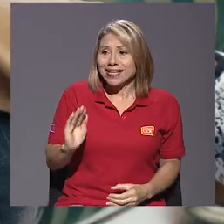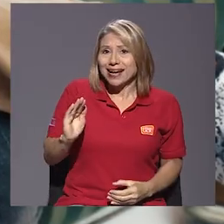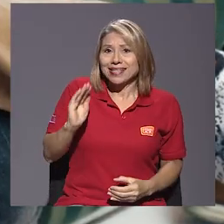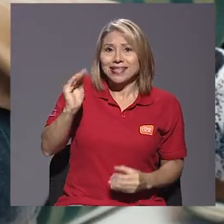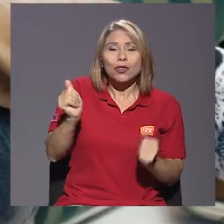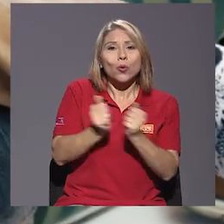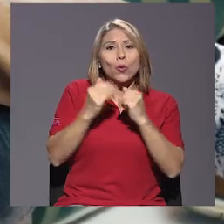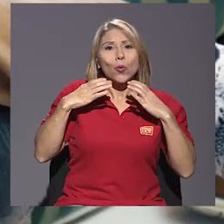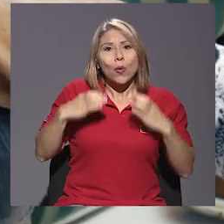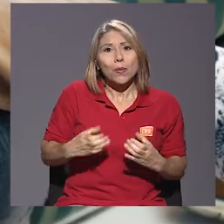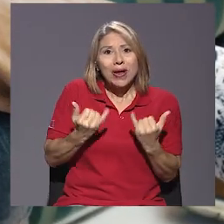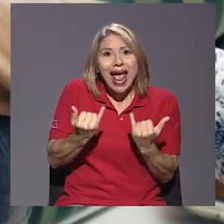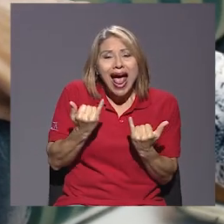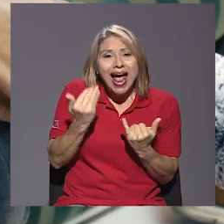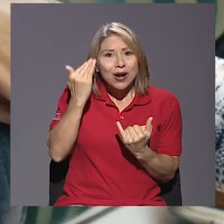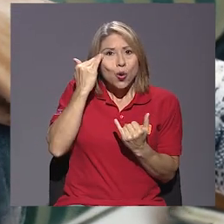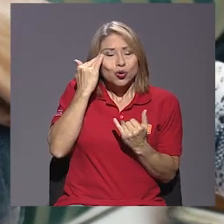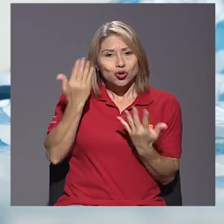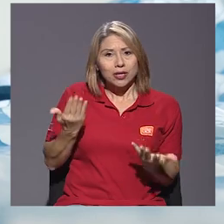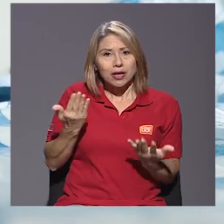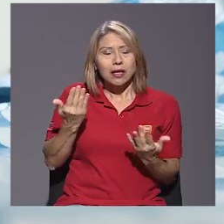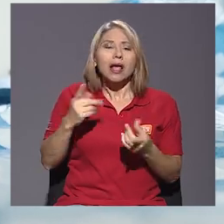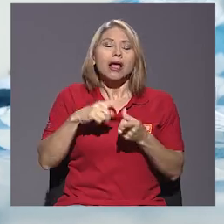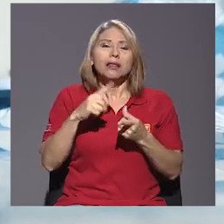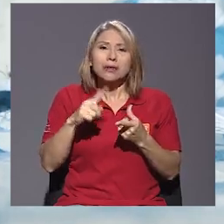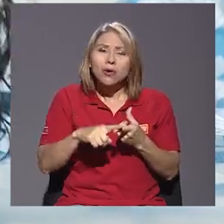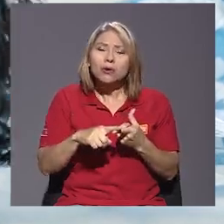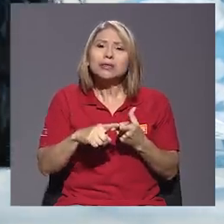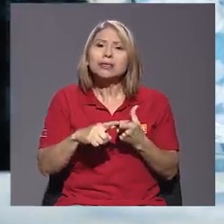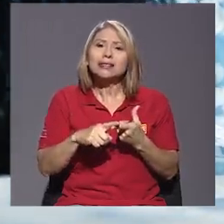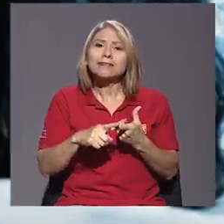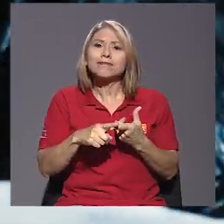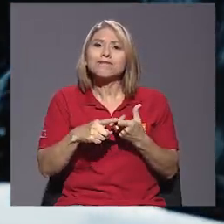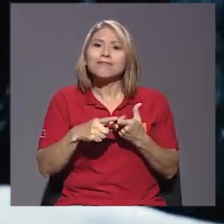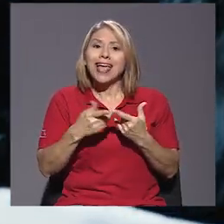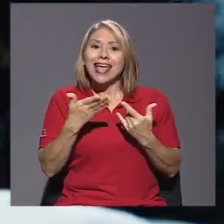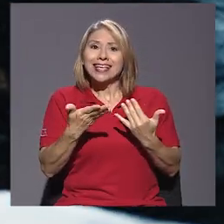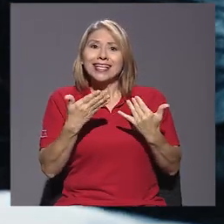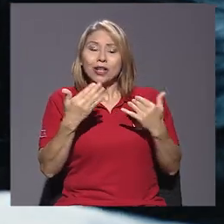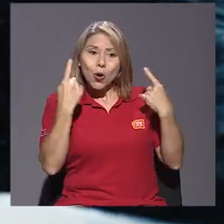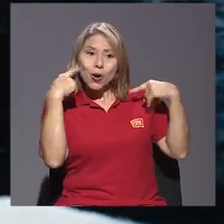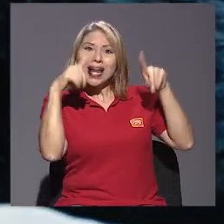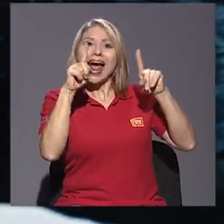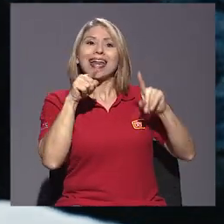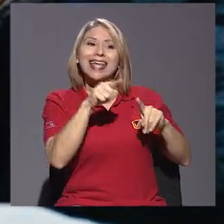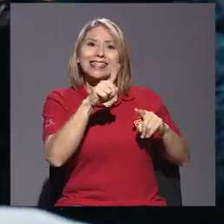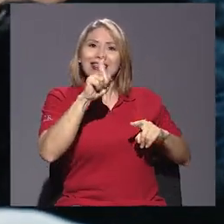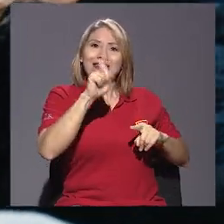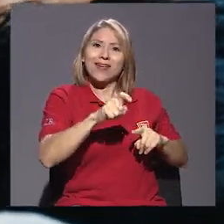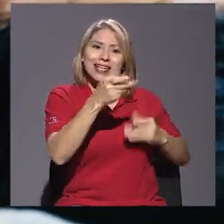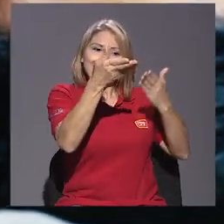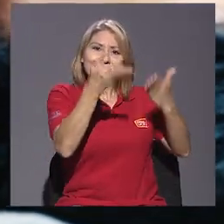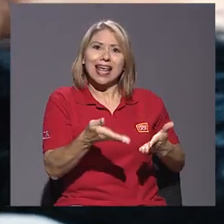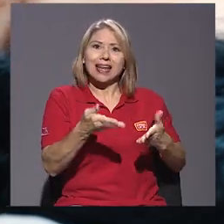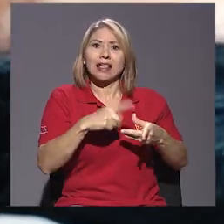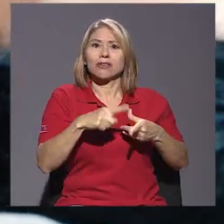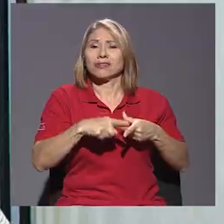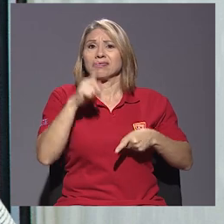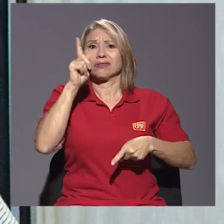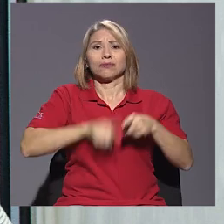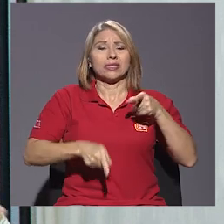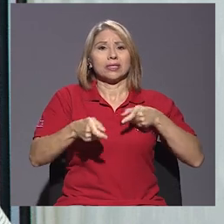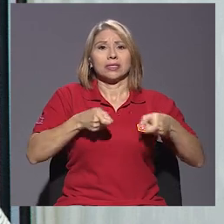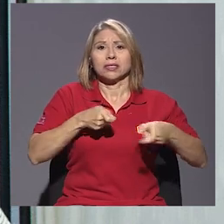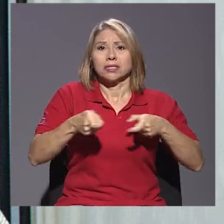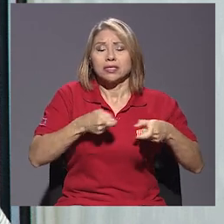estás conociendo. Y entonces, ahí todavía, llegar a ese deber ser se vuelve prácticamente inmanejable.